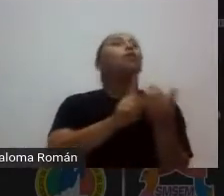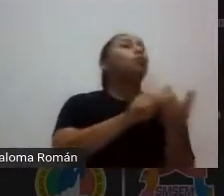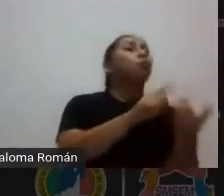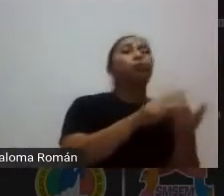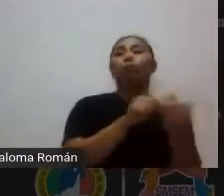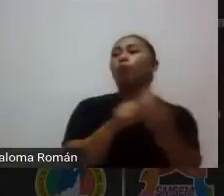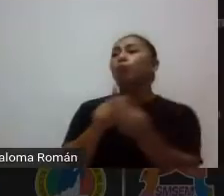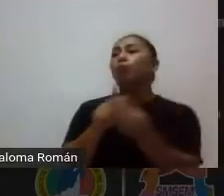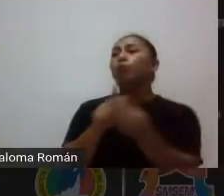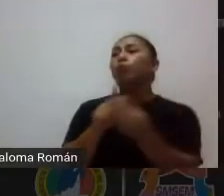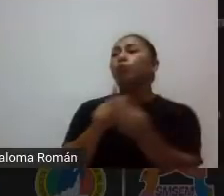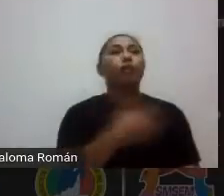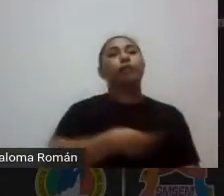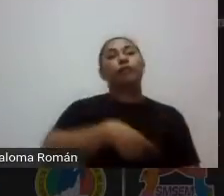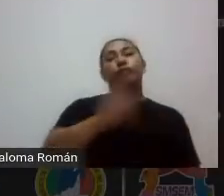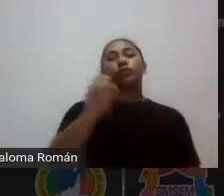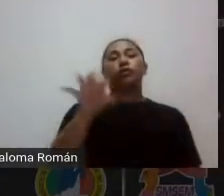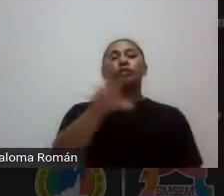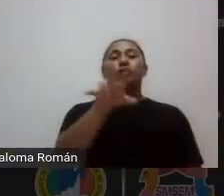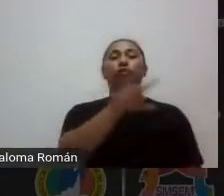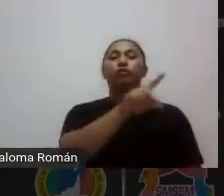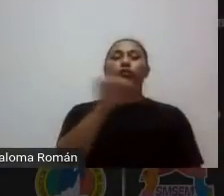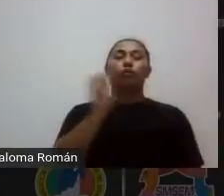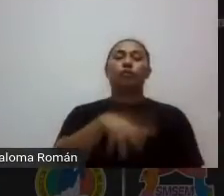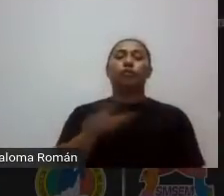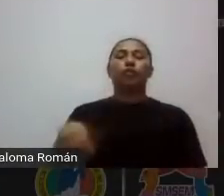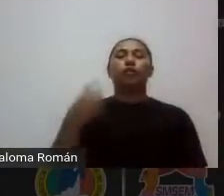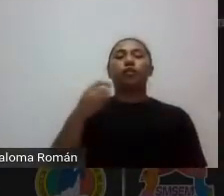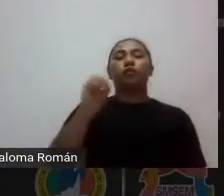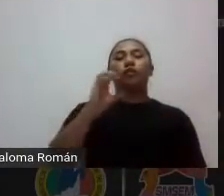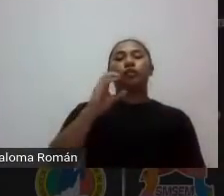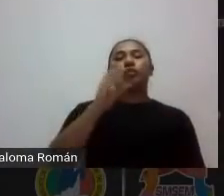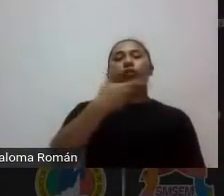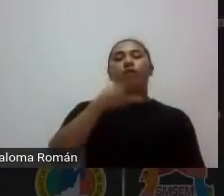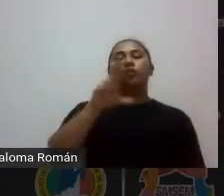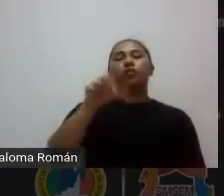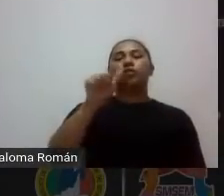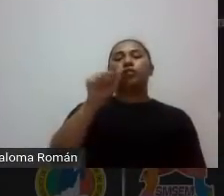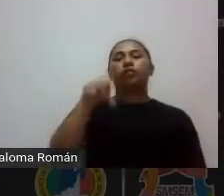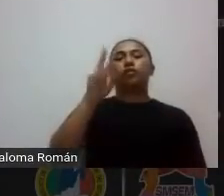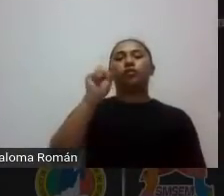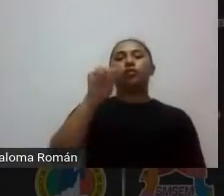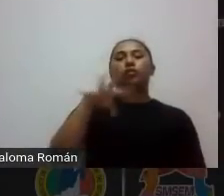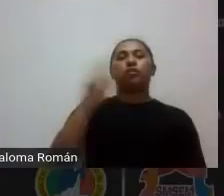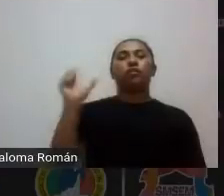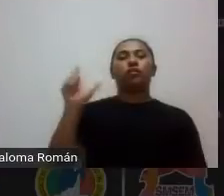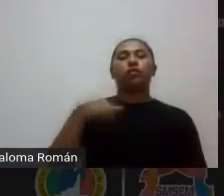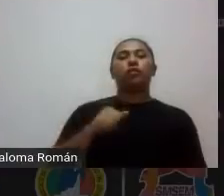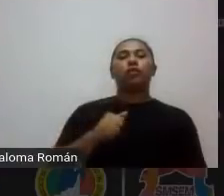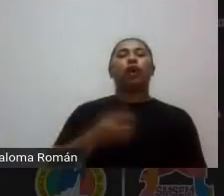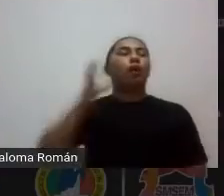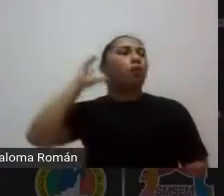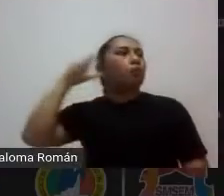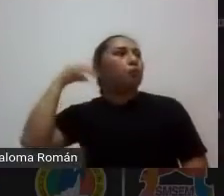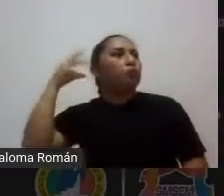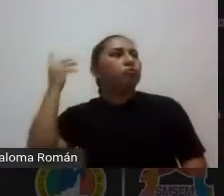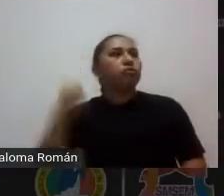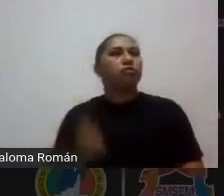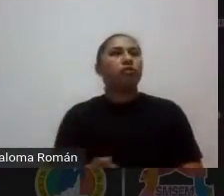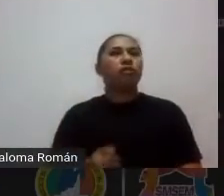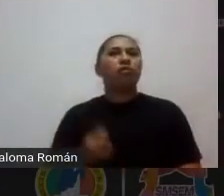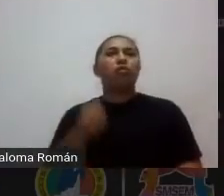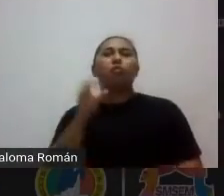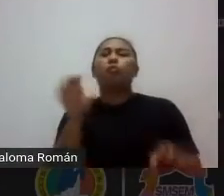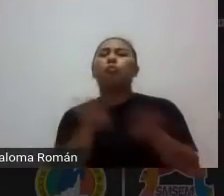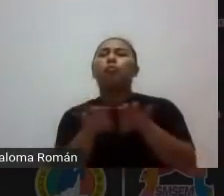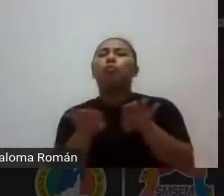channel si hay una etapa que se hace para retroalimentar oye cómo pueden perfeccionar el estudio de